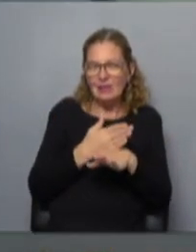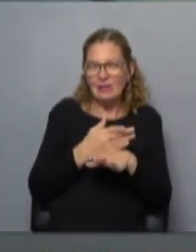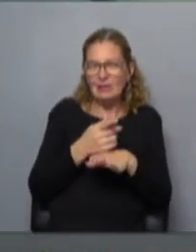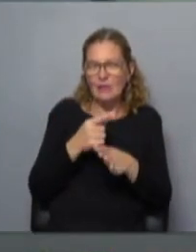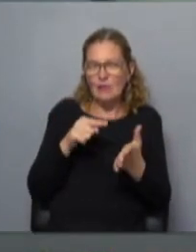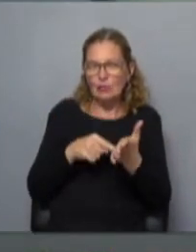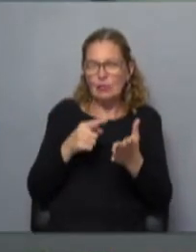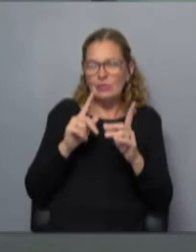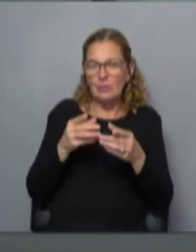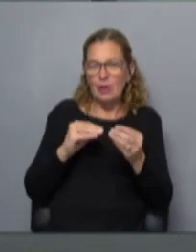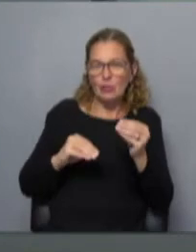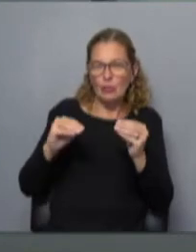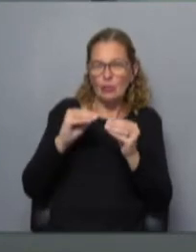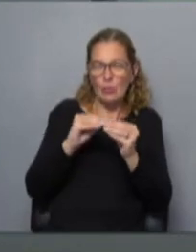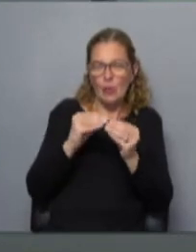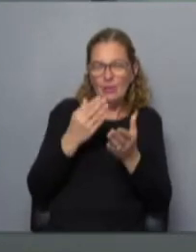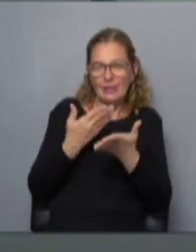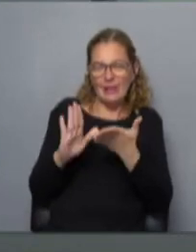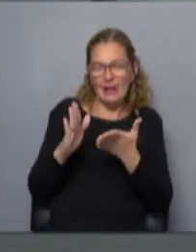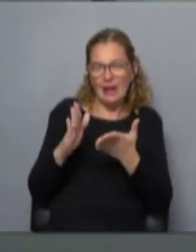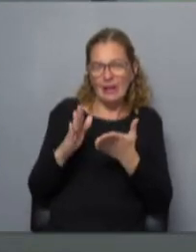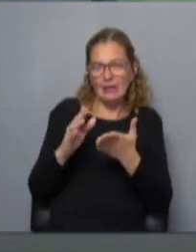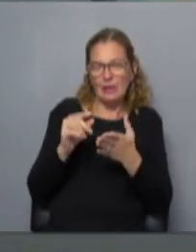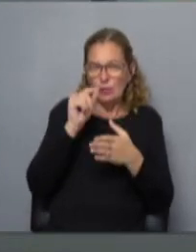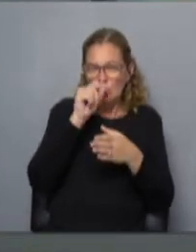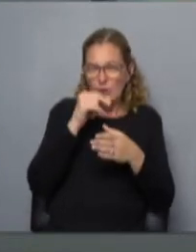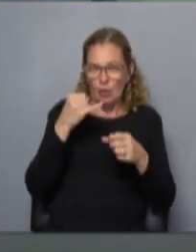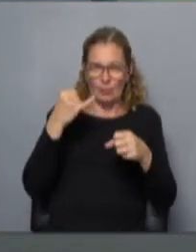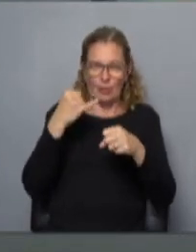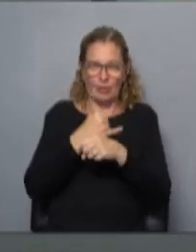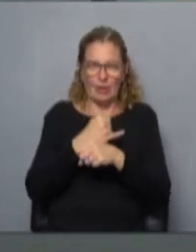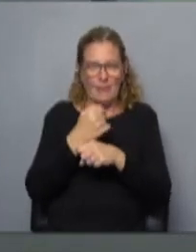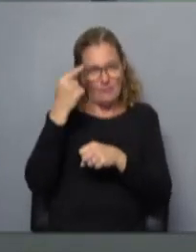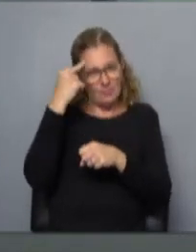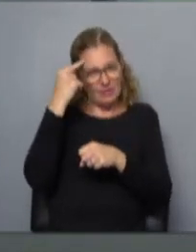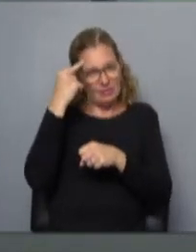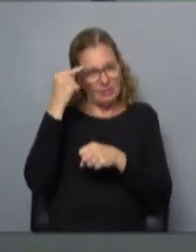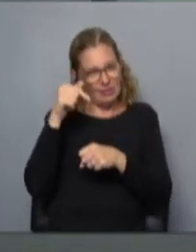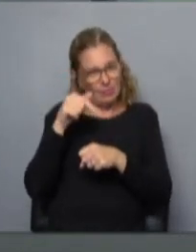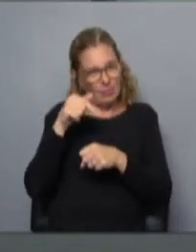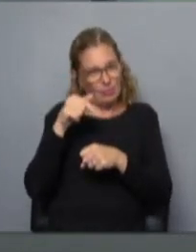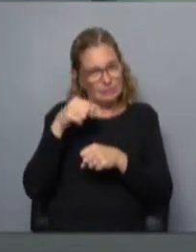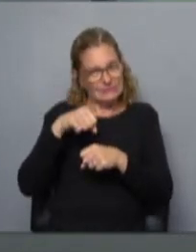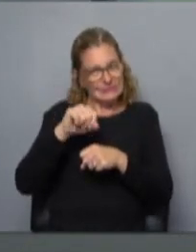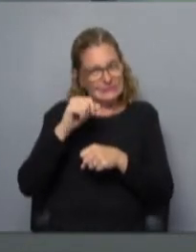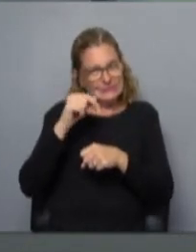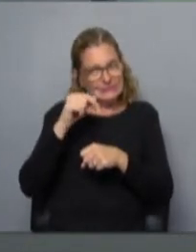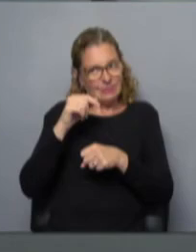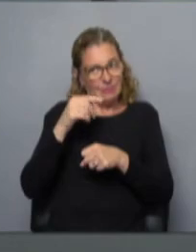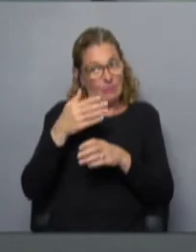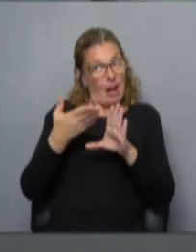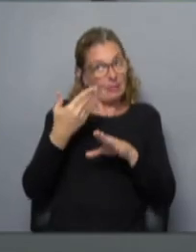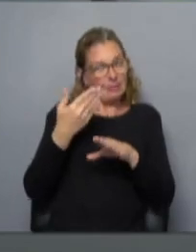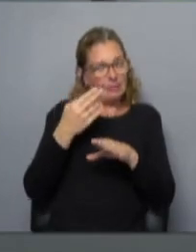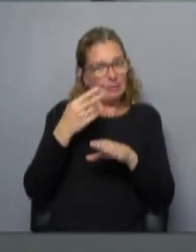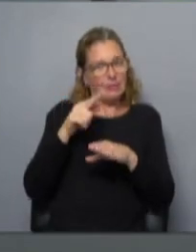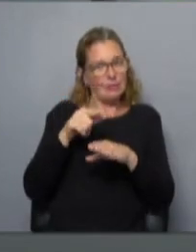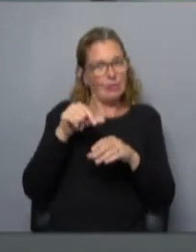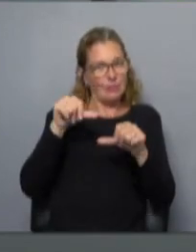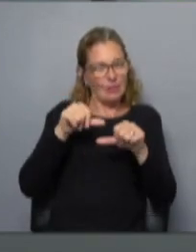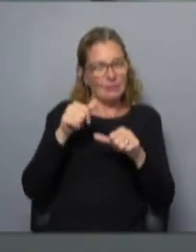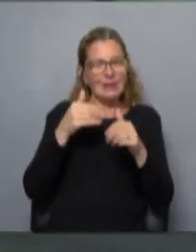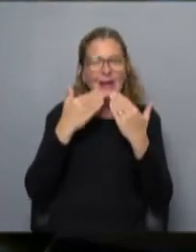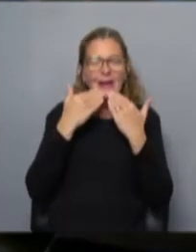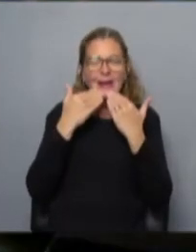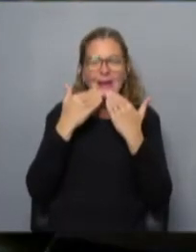del botón, también le sumo sacar un tuit o corregirlo si uno después piensa y dice, capaz que se me fue la moto. Y eso no vendría nada mal. Nada mal. Gracias, Ana